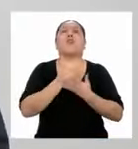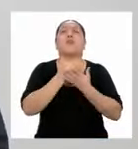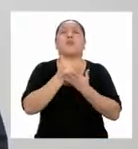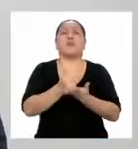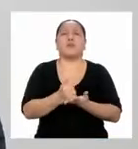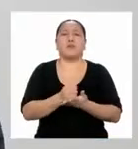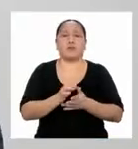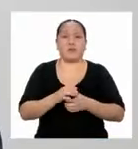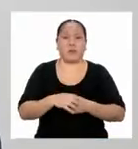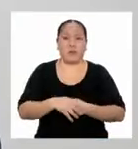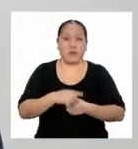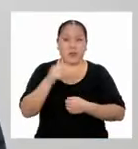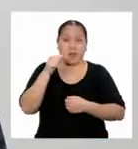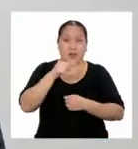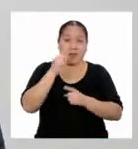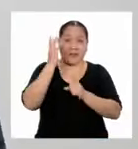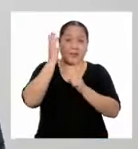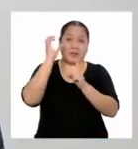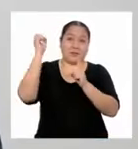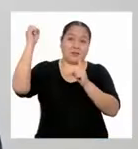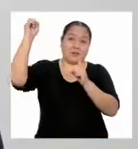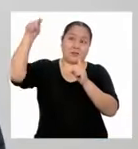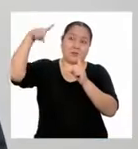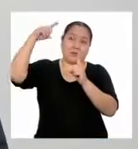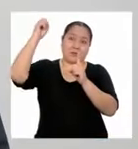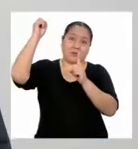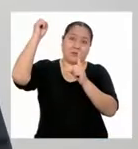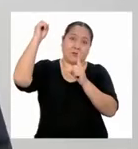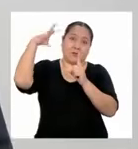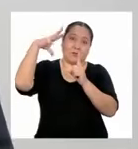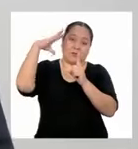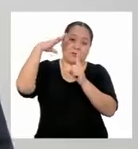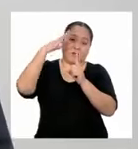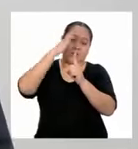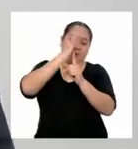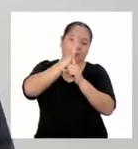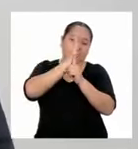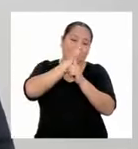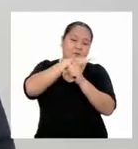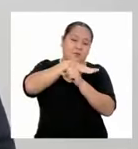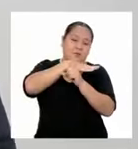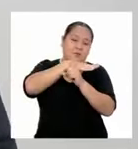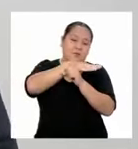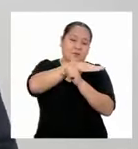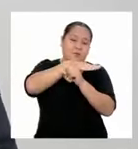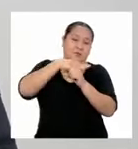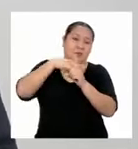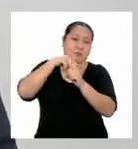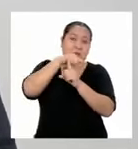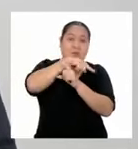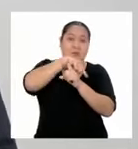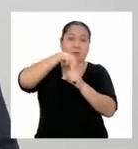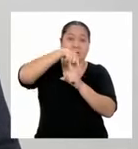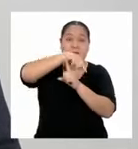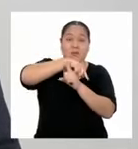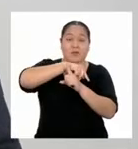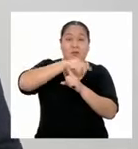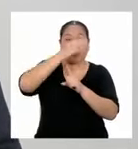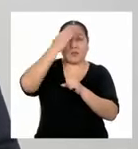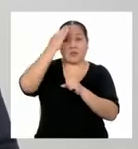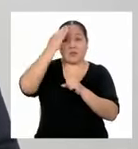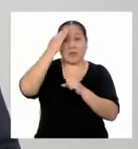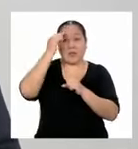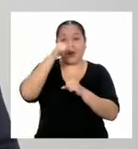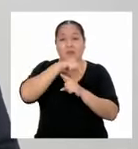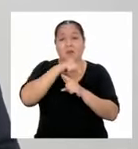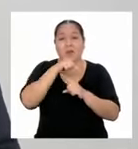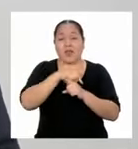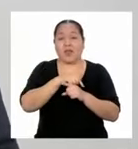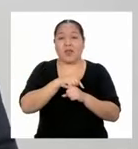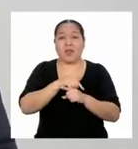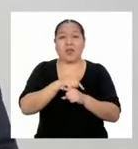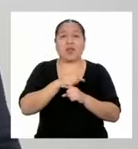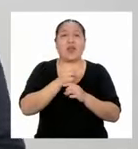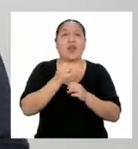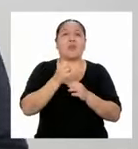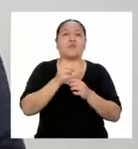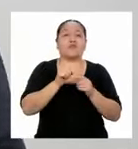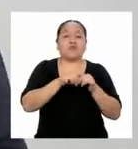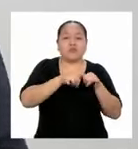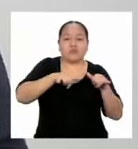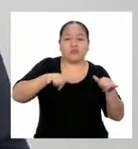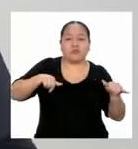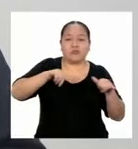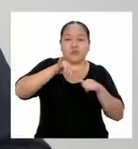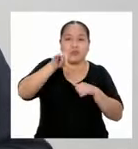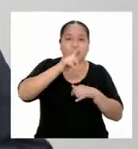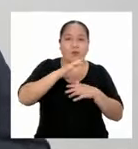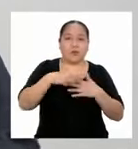Bueno, con esa sombra puedes calcular varias cosas. Puedes hallar la medida de algunos objetos que no puedes medir con una regla o con una